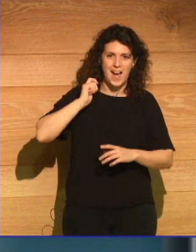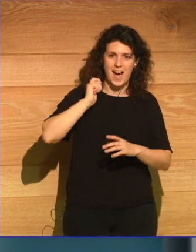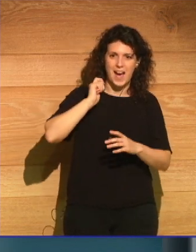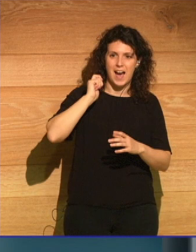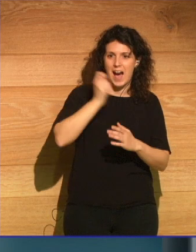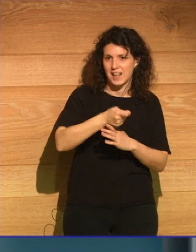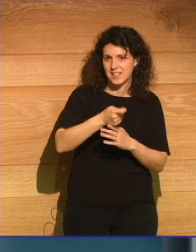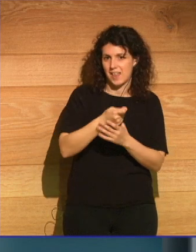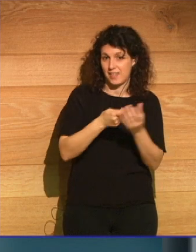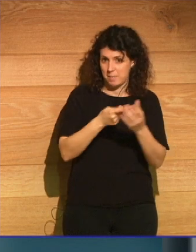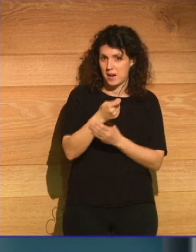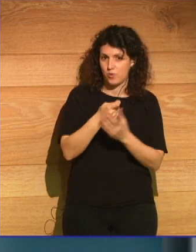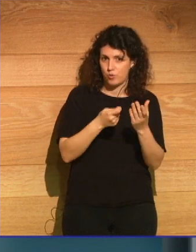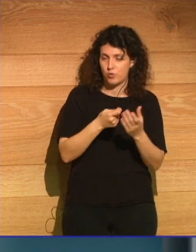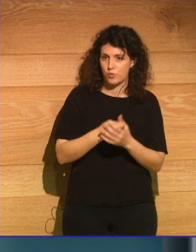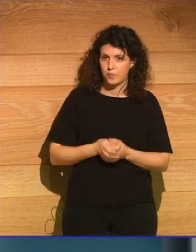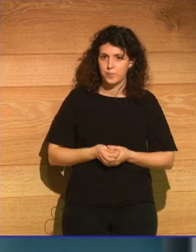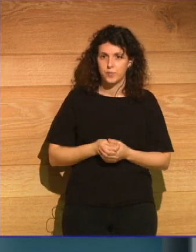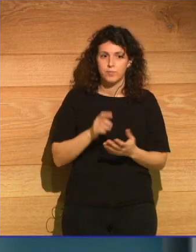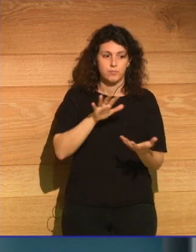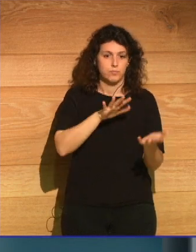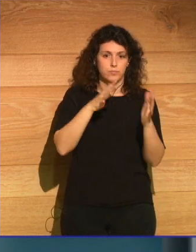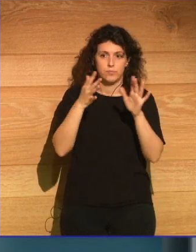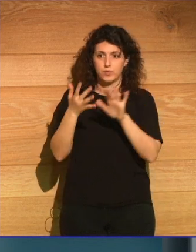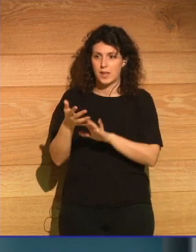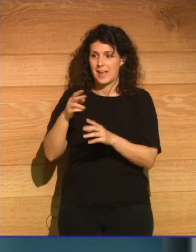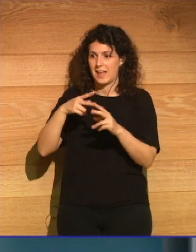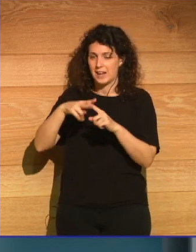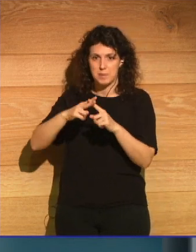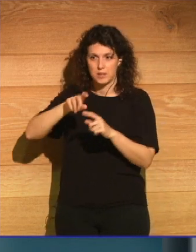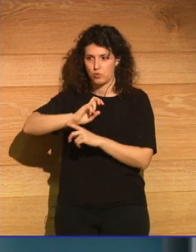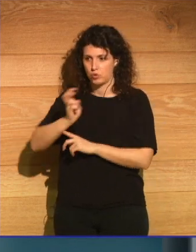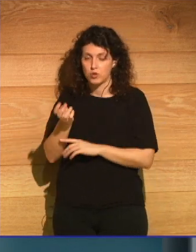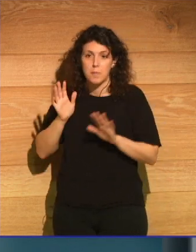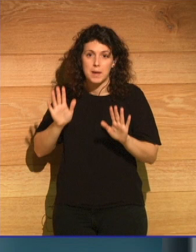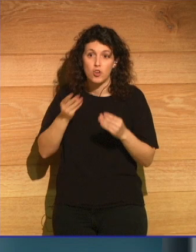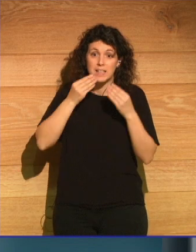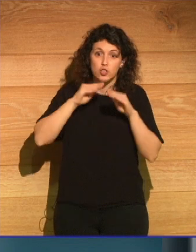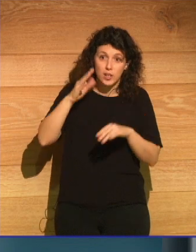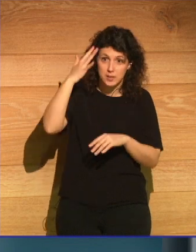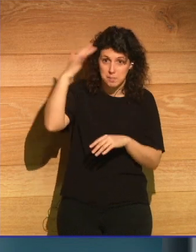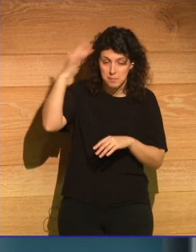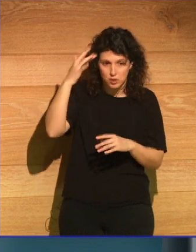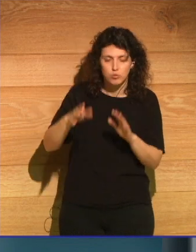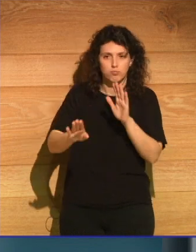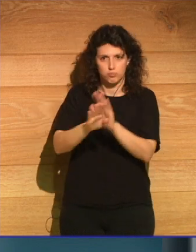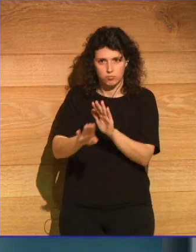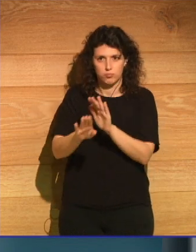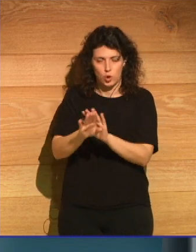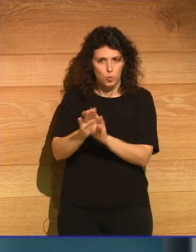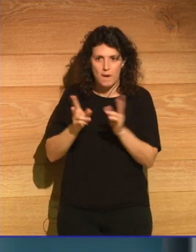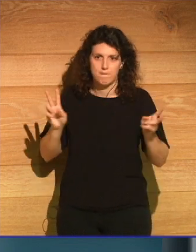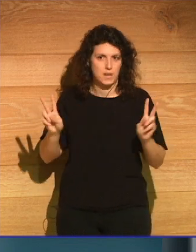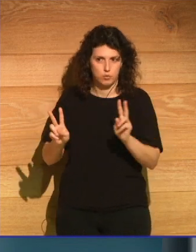a otras herramientas, pero las historias y los mitos siguen vivos.